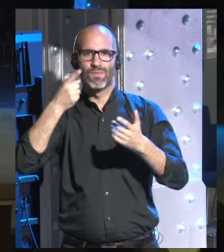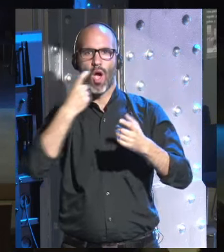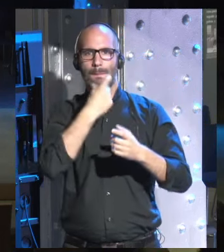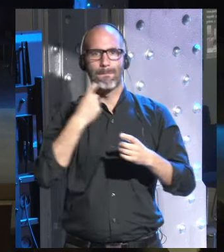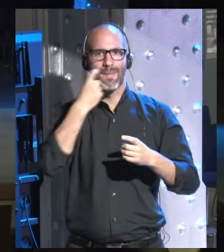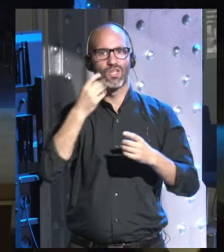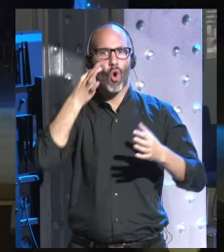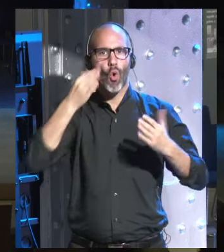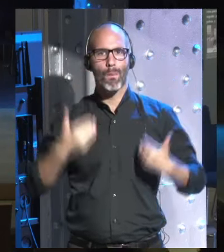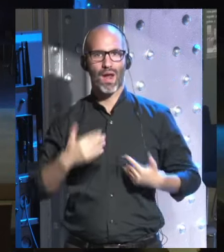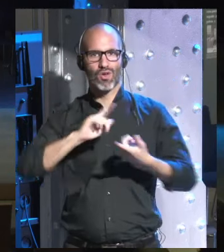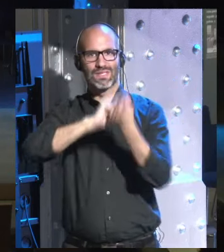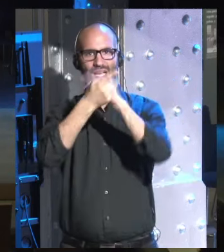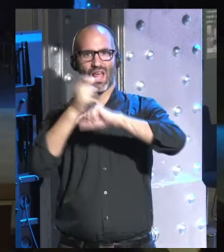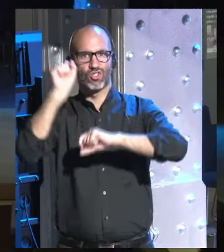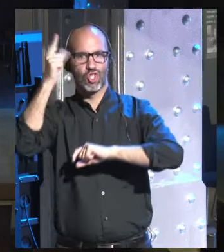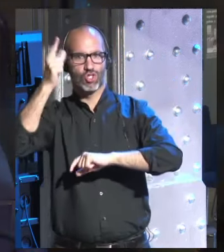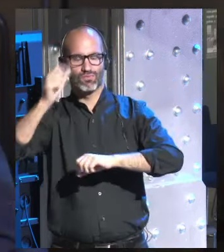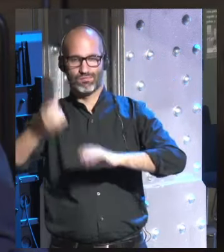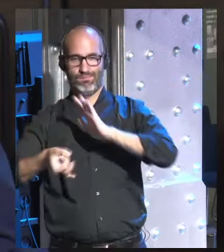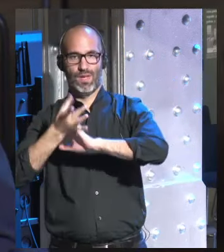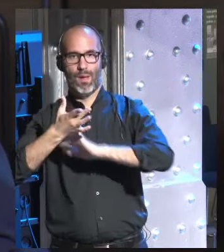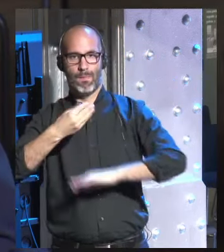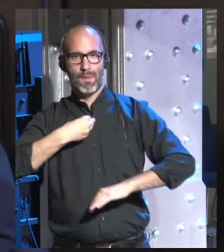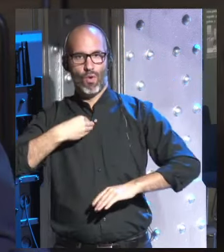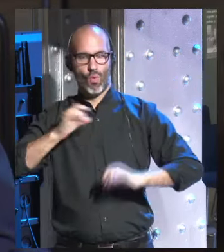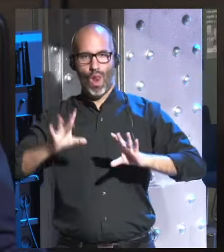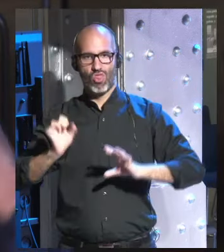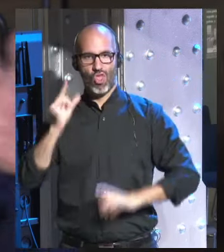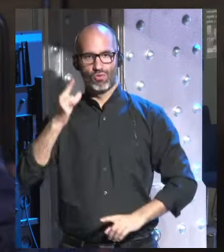humanos que se vuelven dioses y que se crean a sí mismos